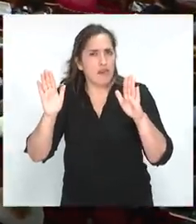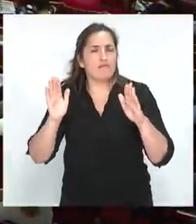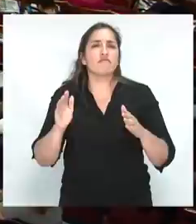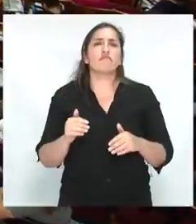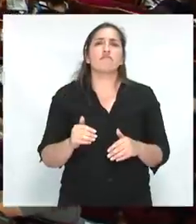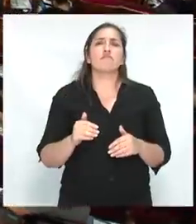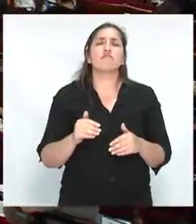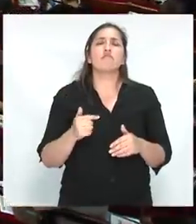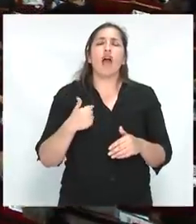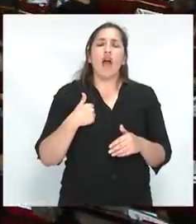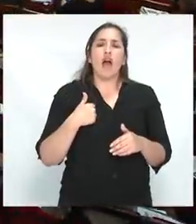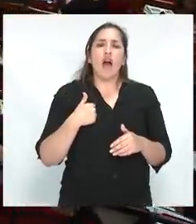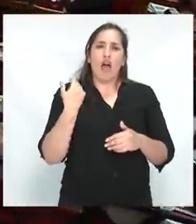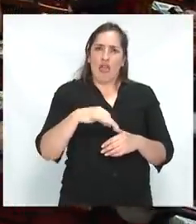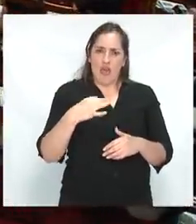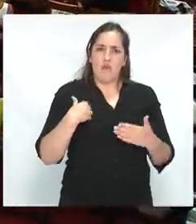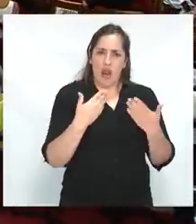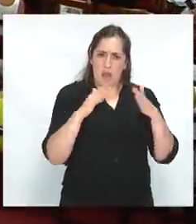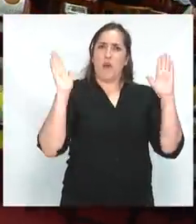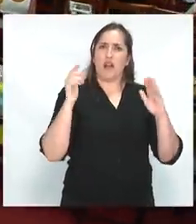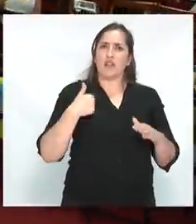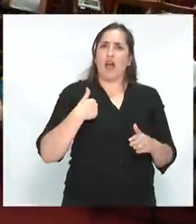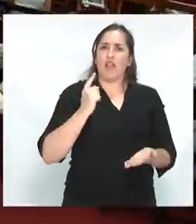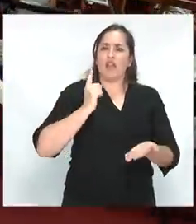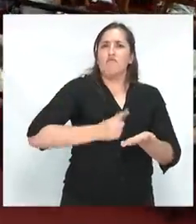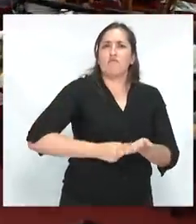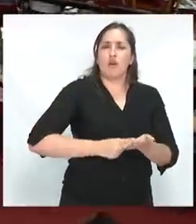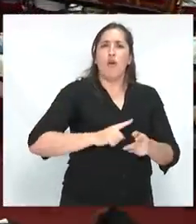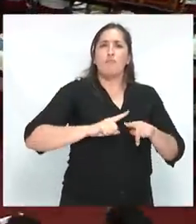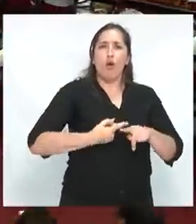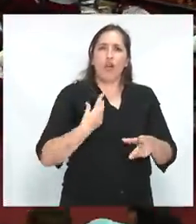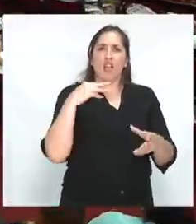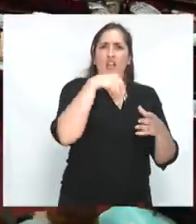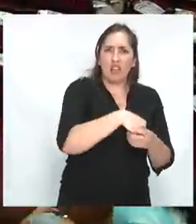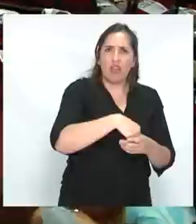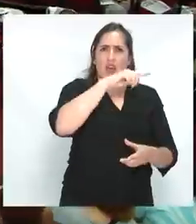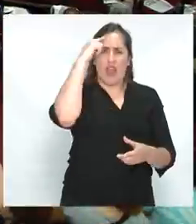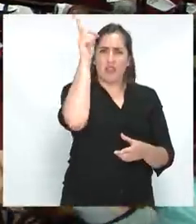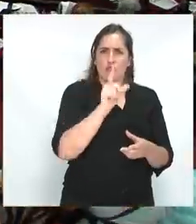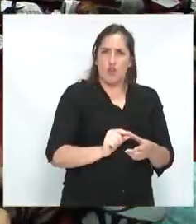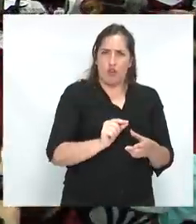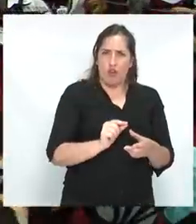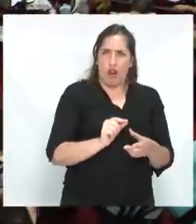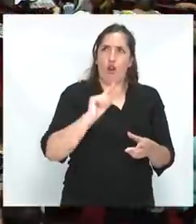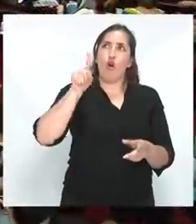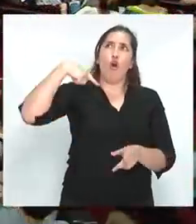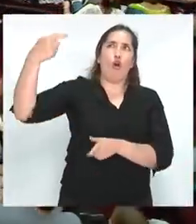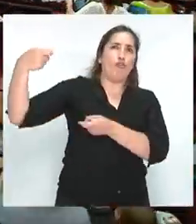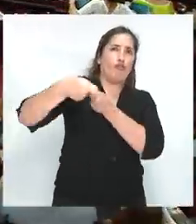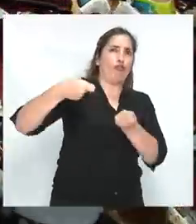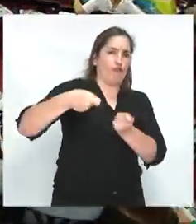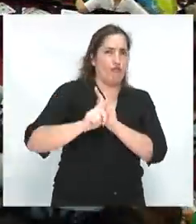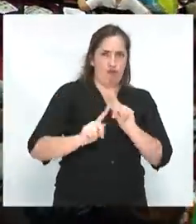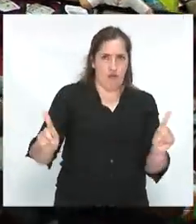libertad de formar sin coacción voluntad política nacional, es decir, hemos sabido llegar